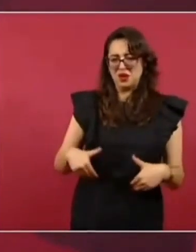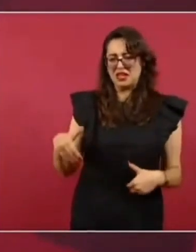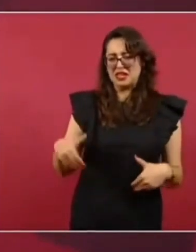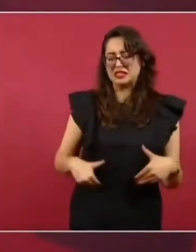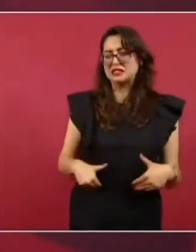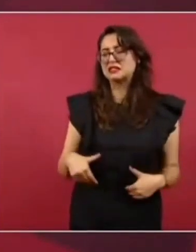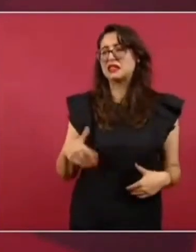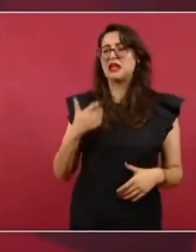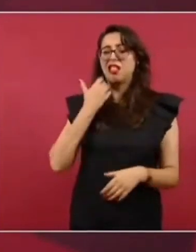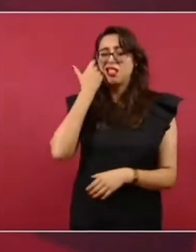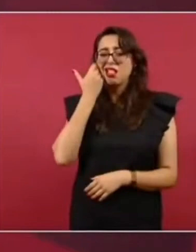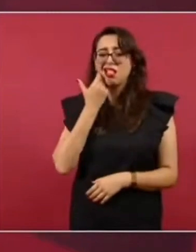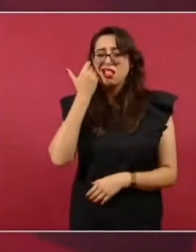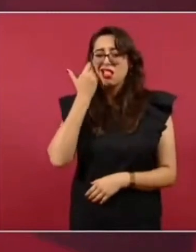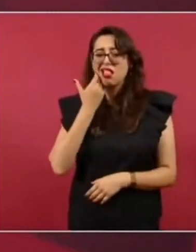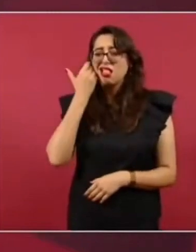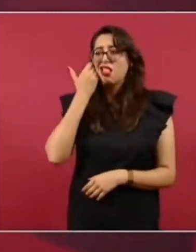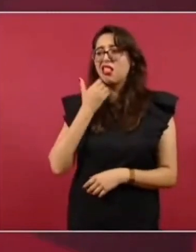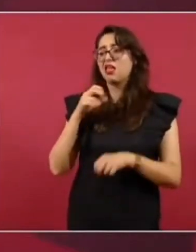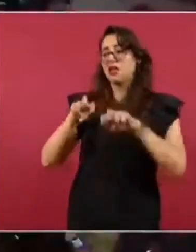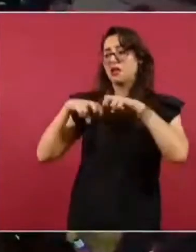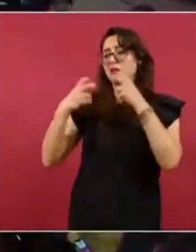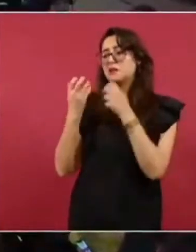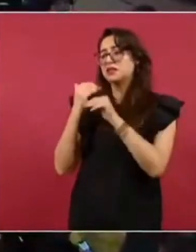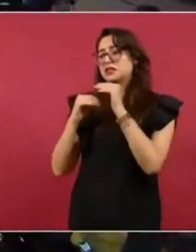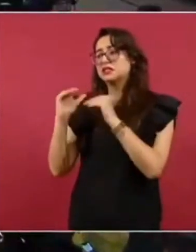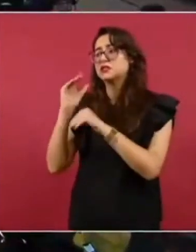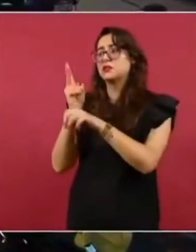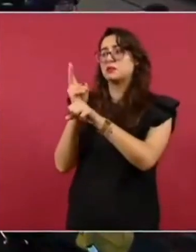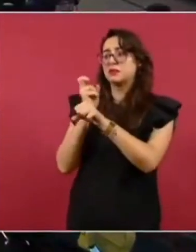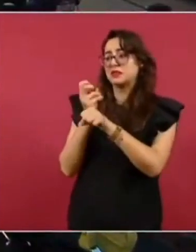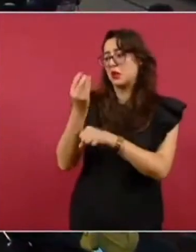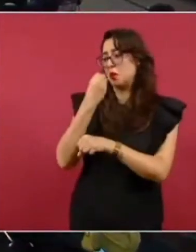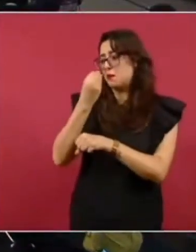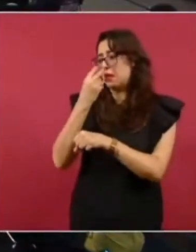comiendo cenando con